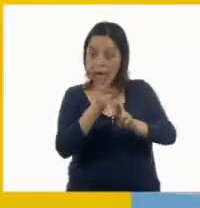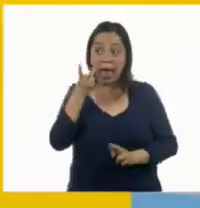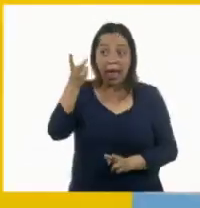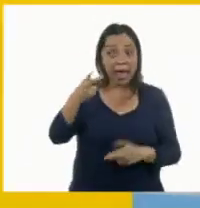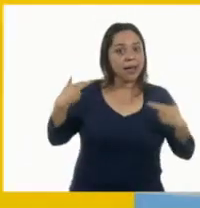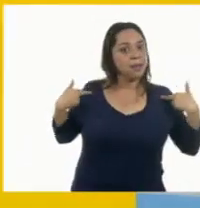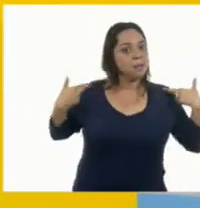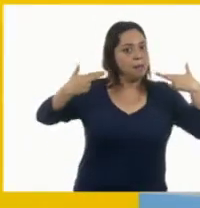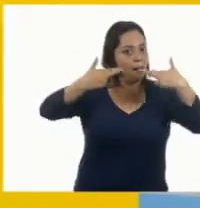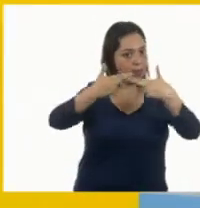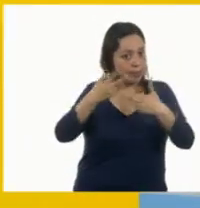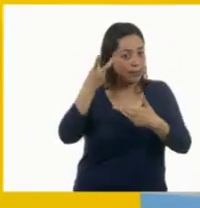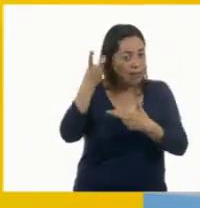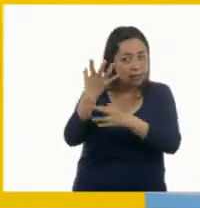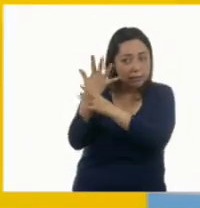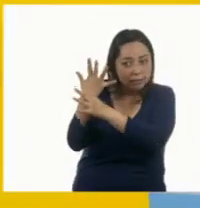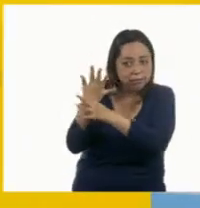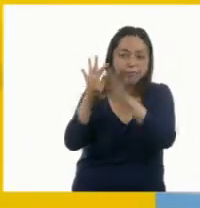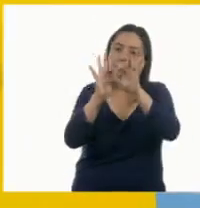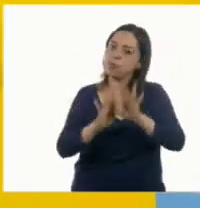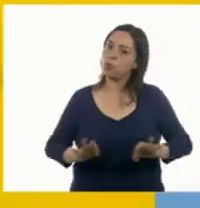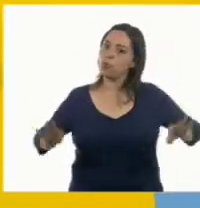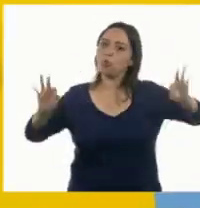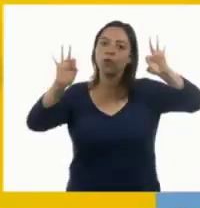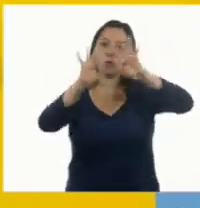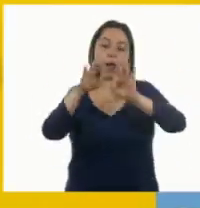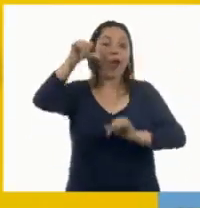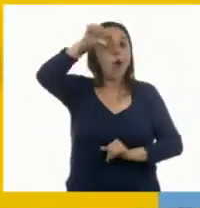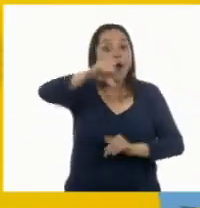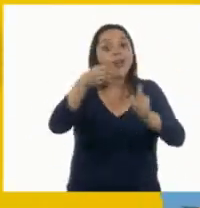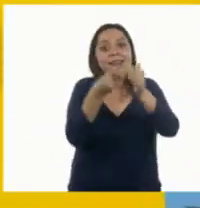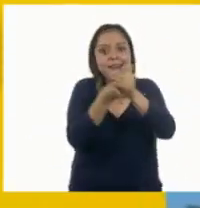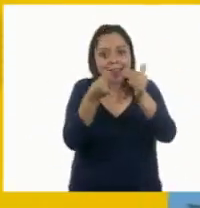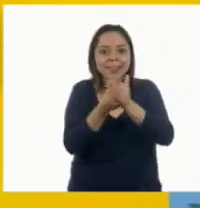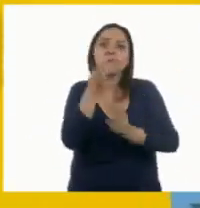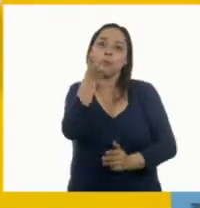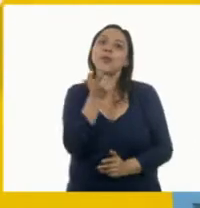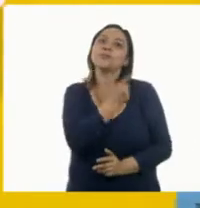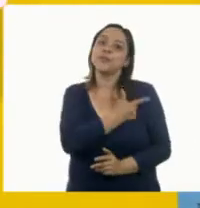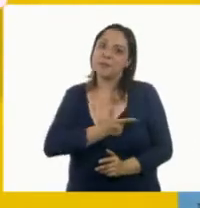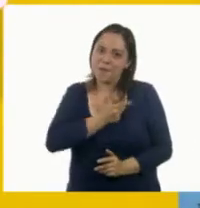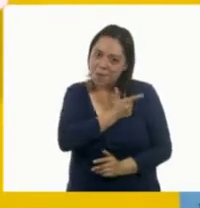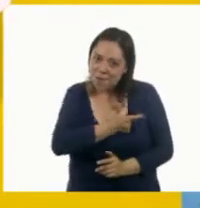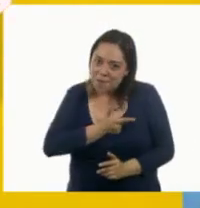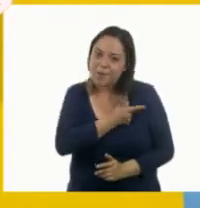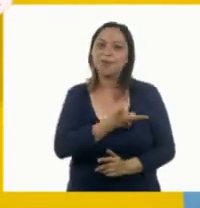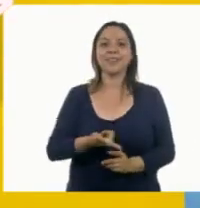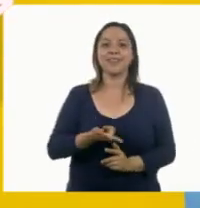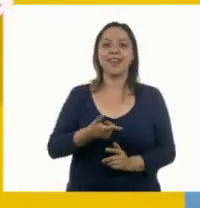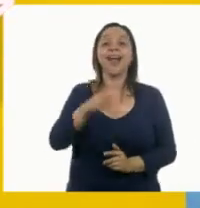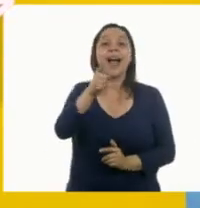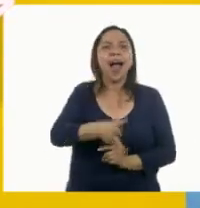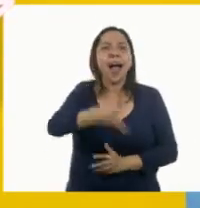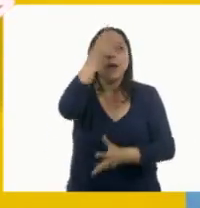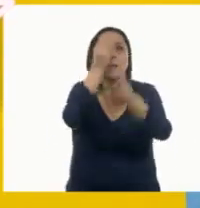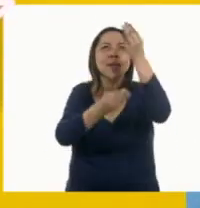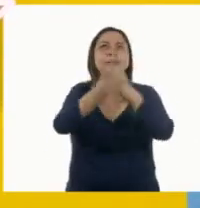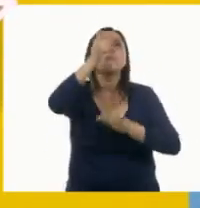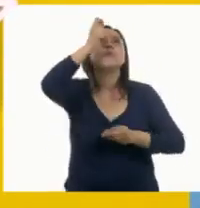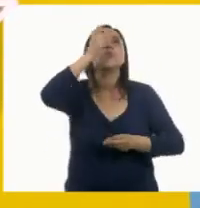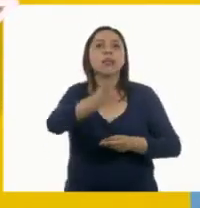Eleni es muy importante. Por eso es que la clase de hoy nos iba a gustar tanto. Porque aprendimos cómo debemos